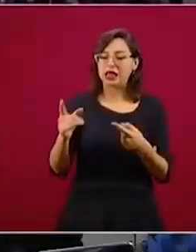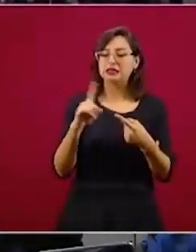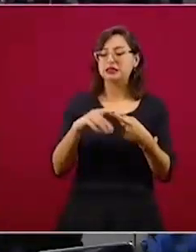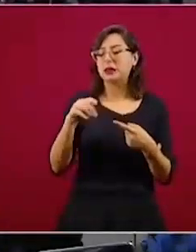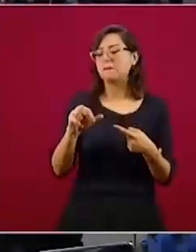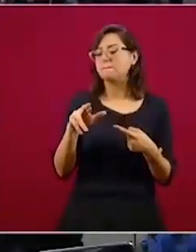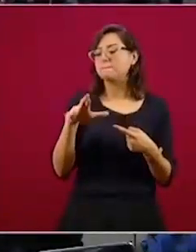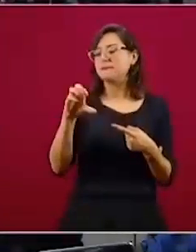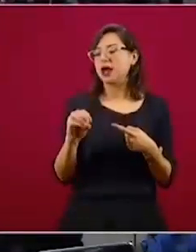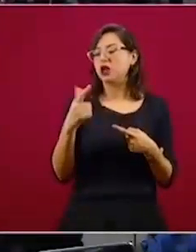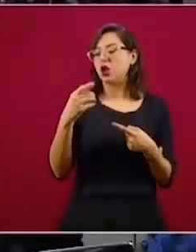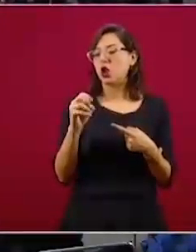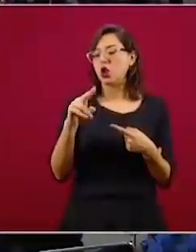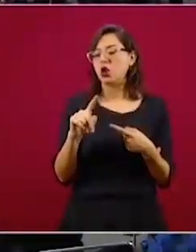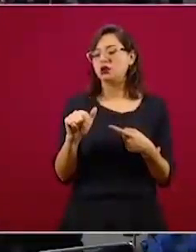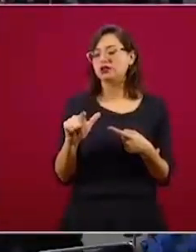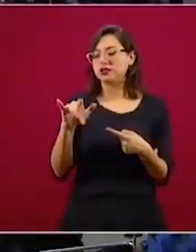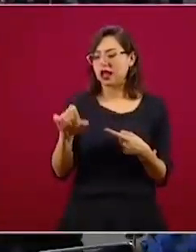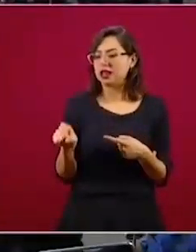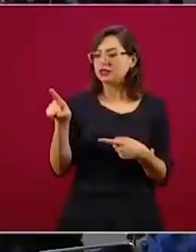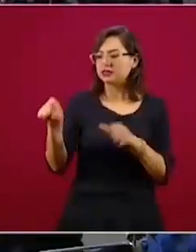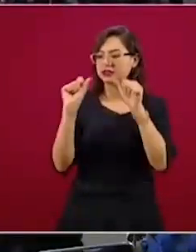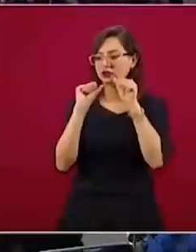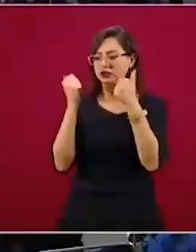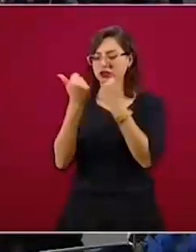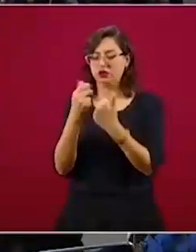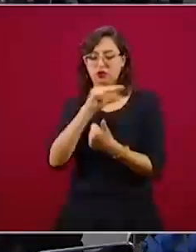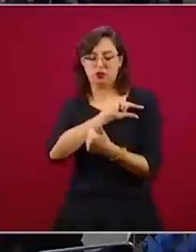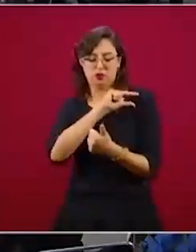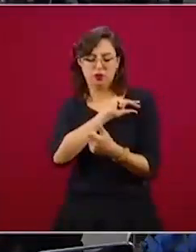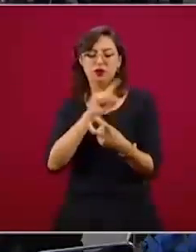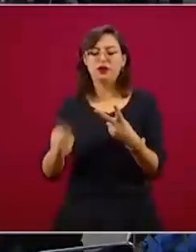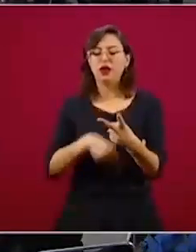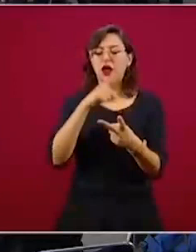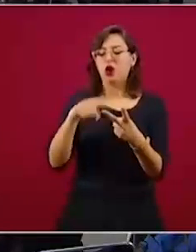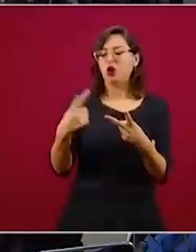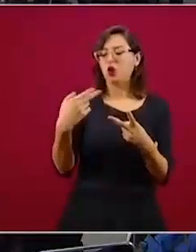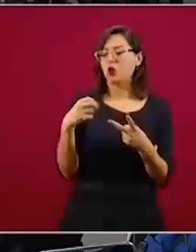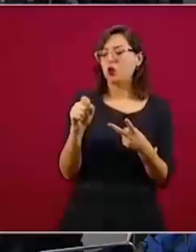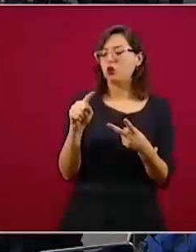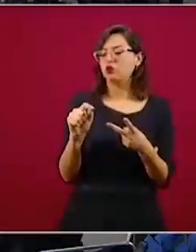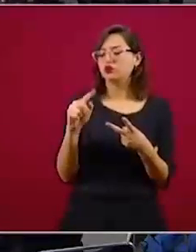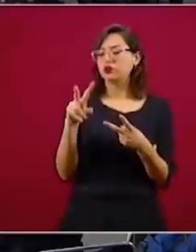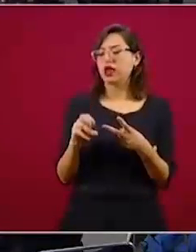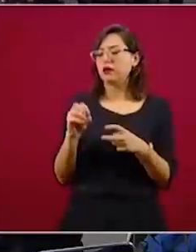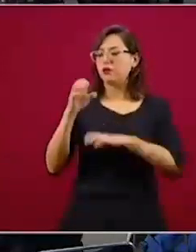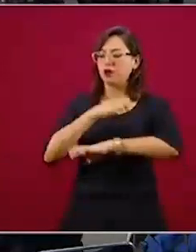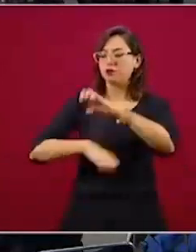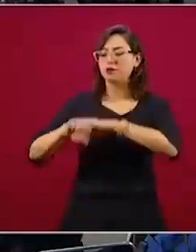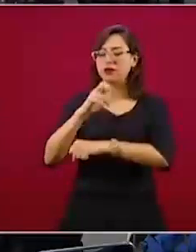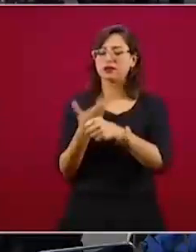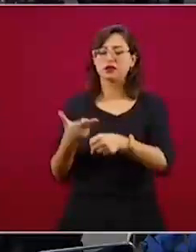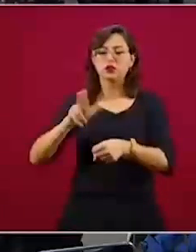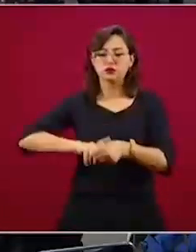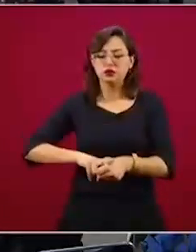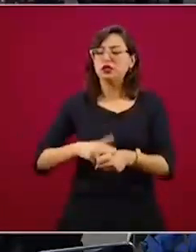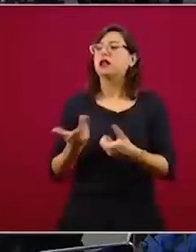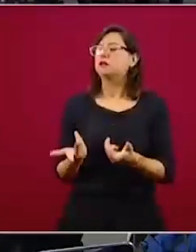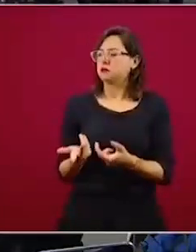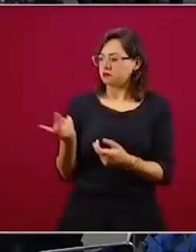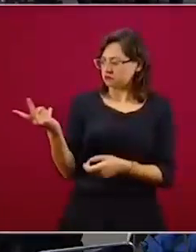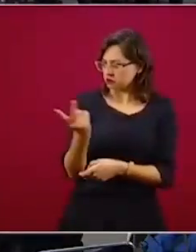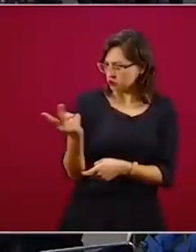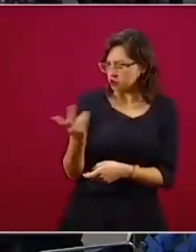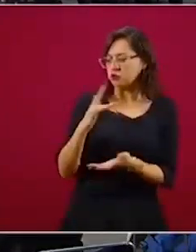por la Asociación Nacional de Hospitales Privados, a Gustavo Fernández del Consorcio Mexicano de Hospitales. Y bueno,